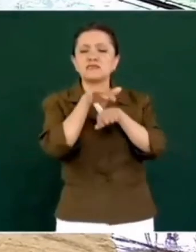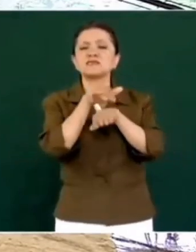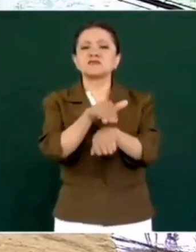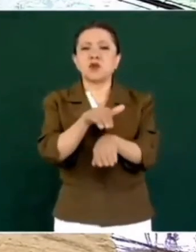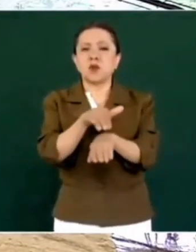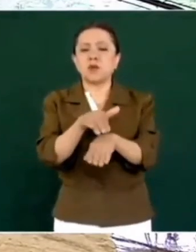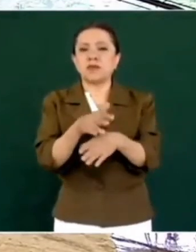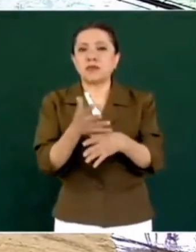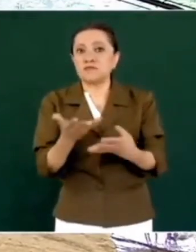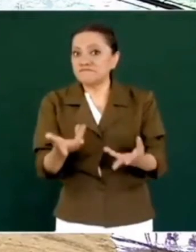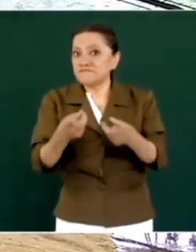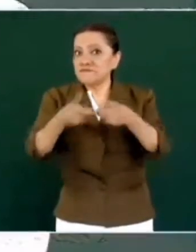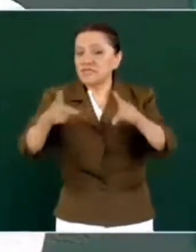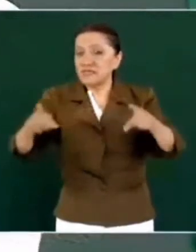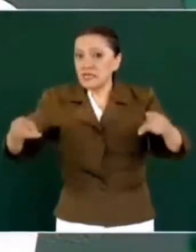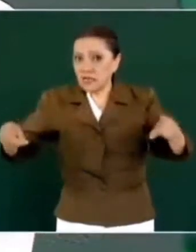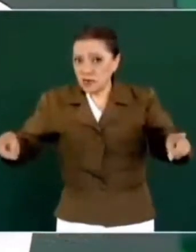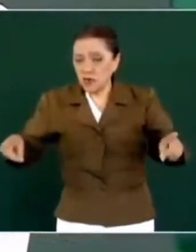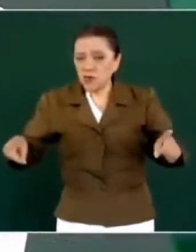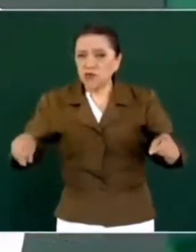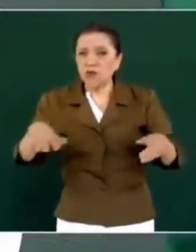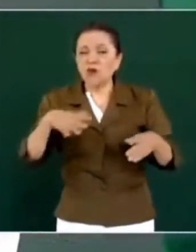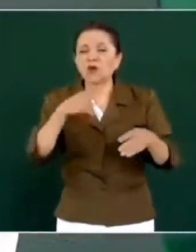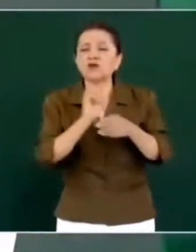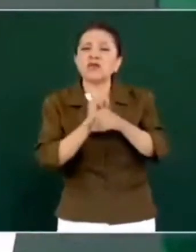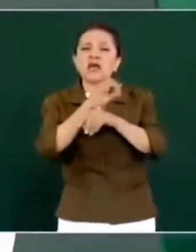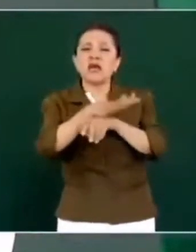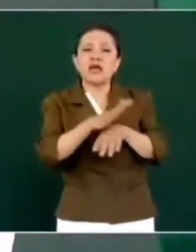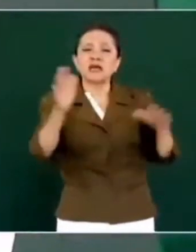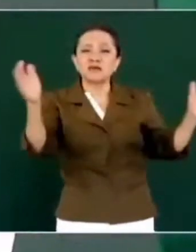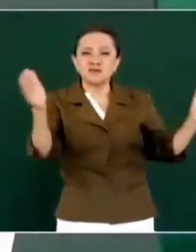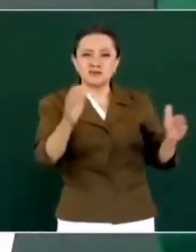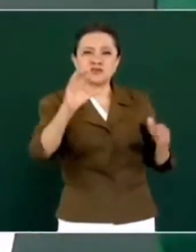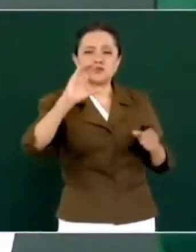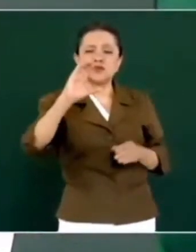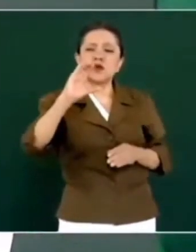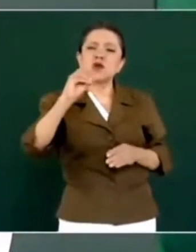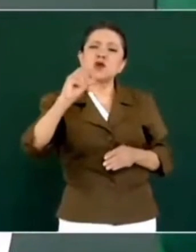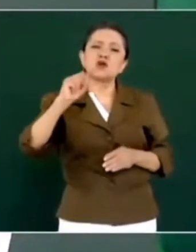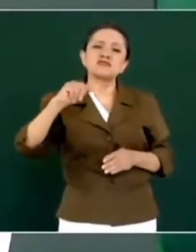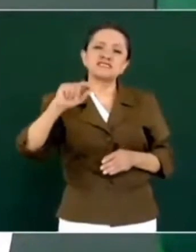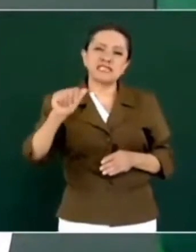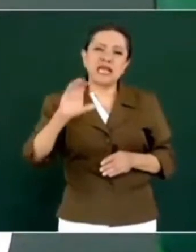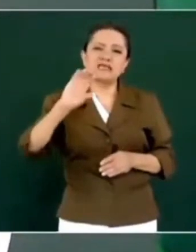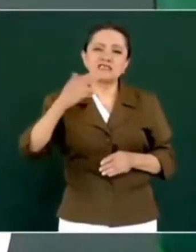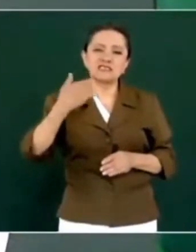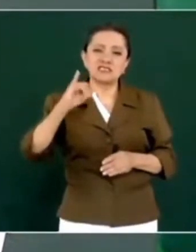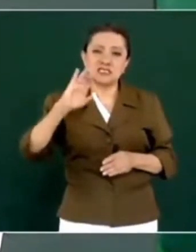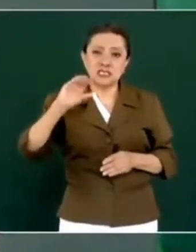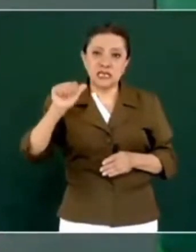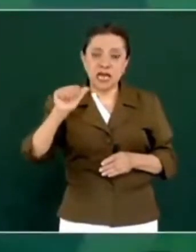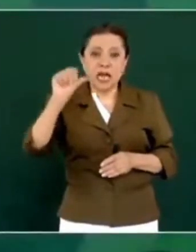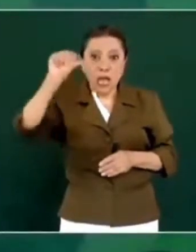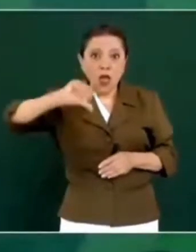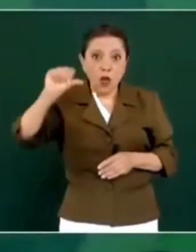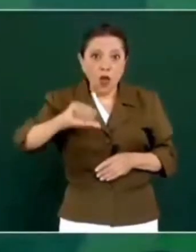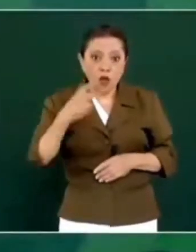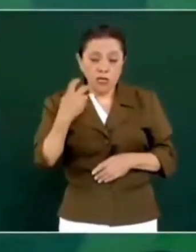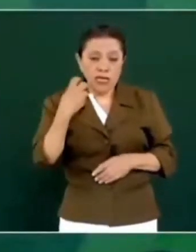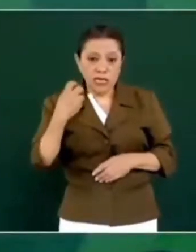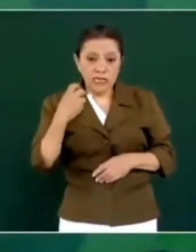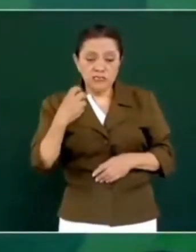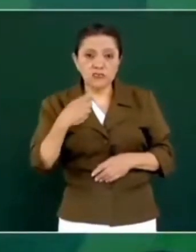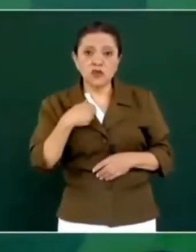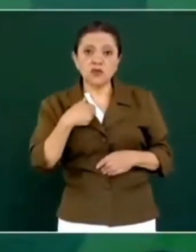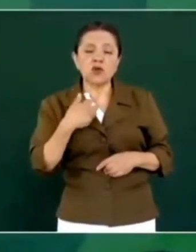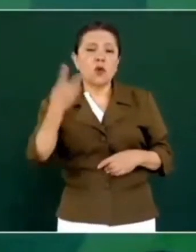El desarrollo de la Costa Chica, sí, vamos a estar hoy precisamente, vamos a hacer